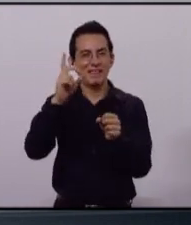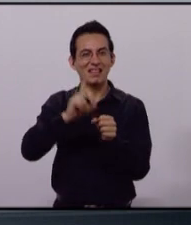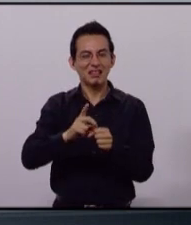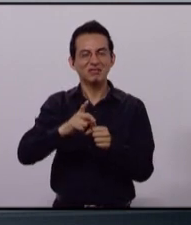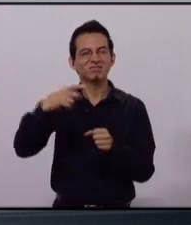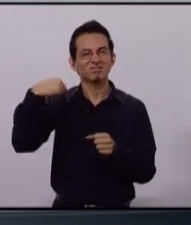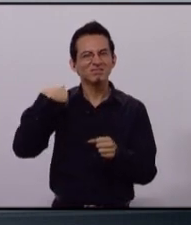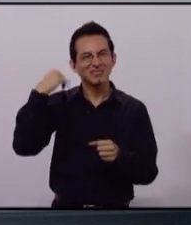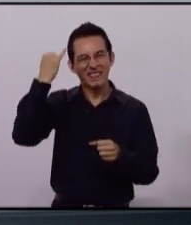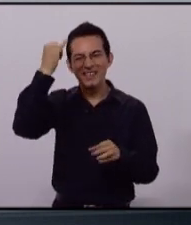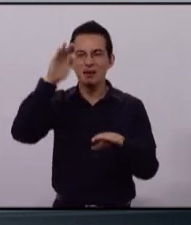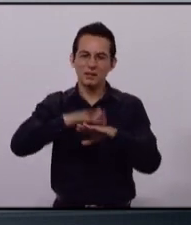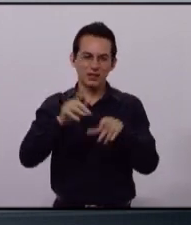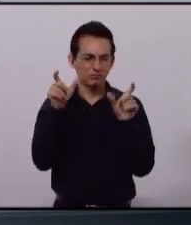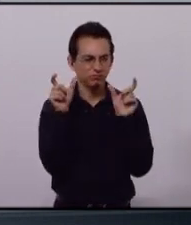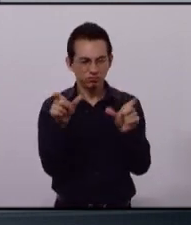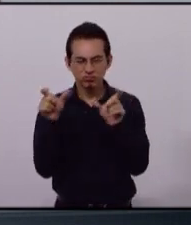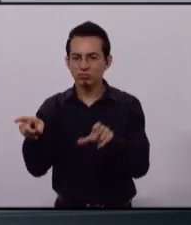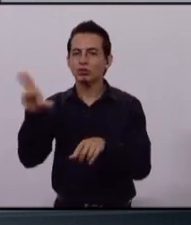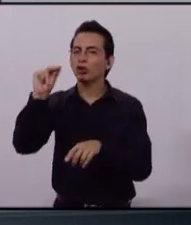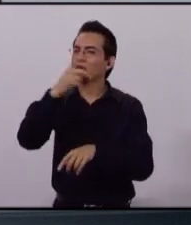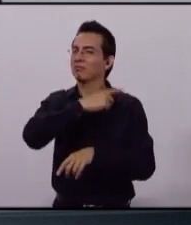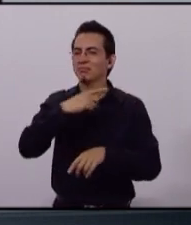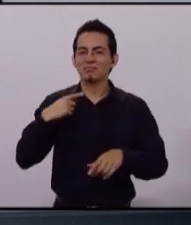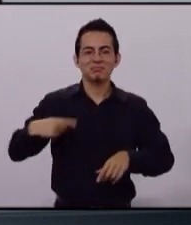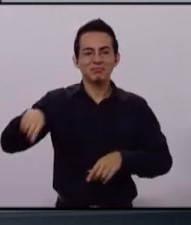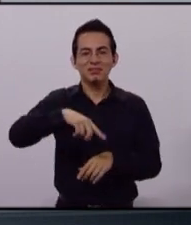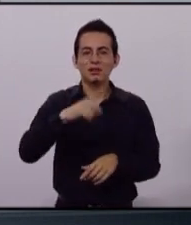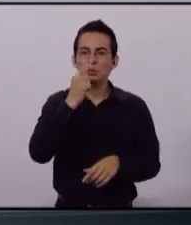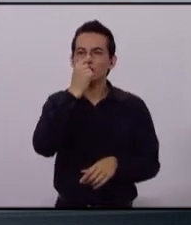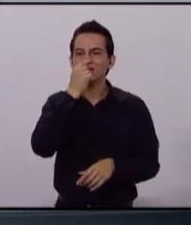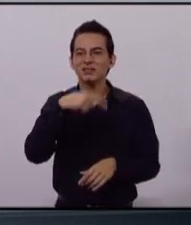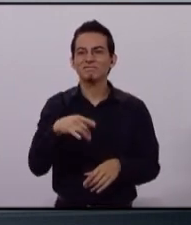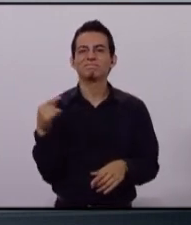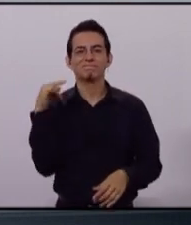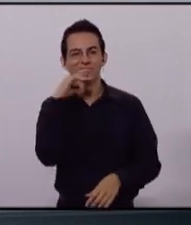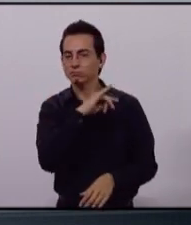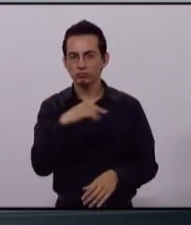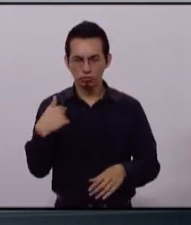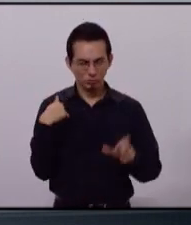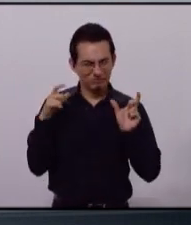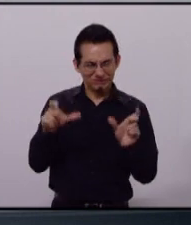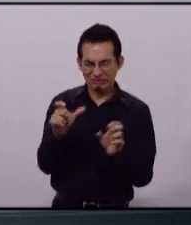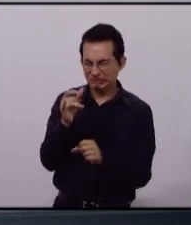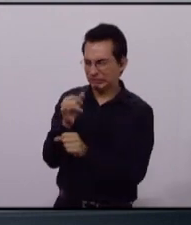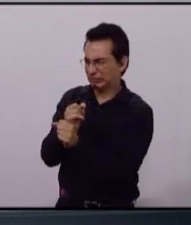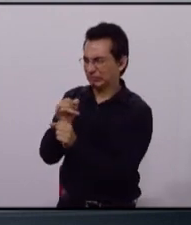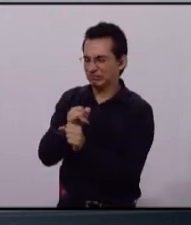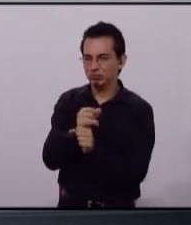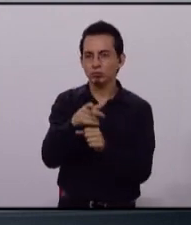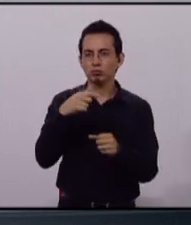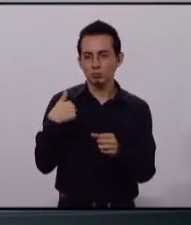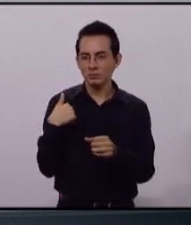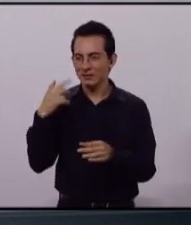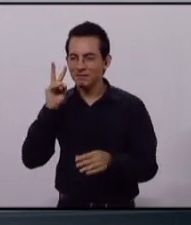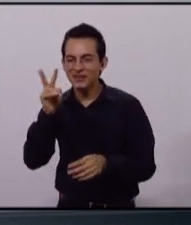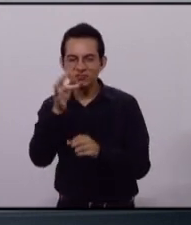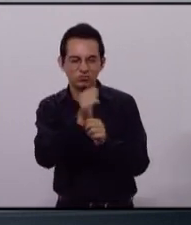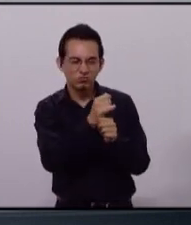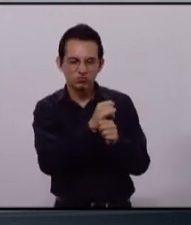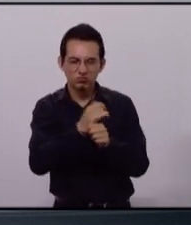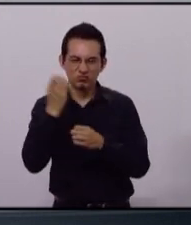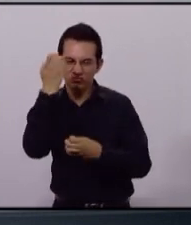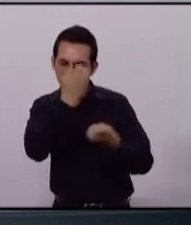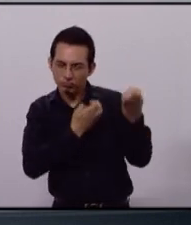y vigilancia a la no corrupción de nuestros policías. Impulsaré una unidad de inteligencia que estudie,